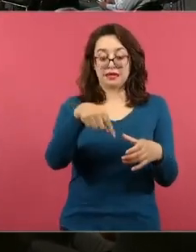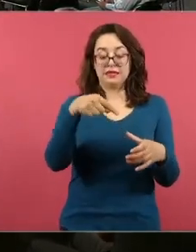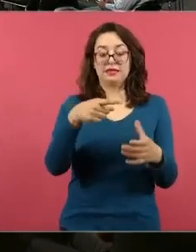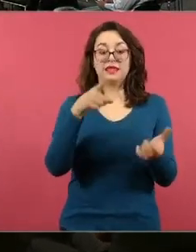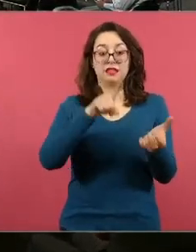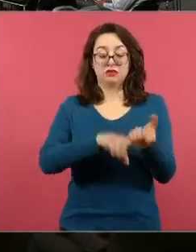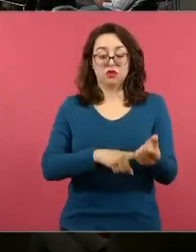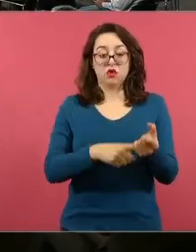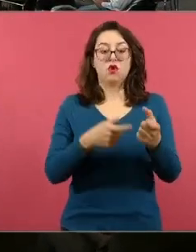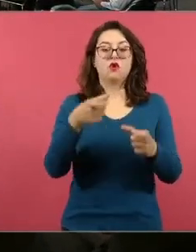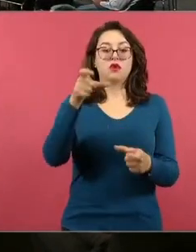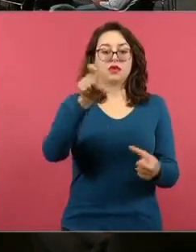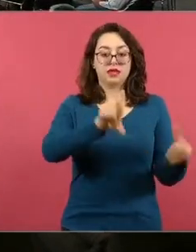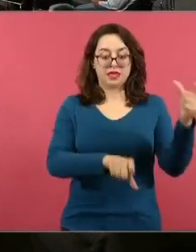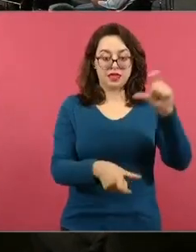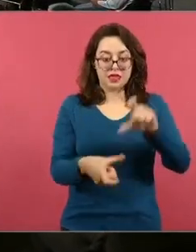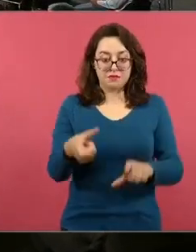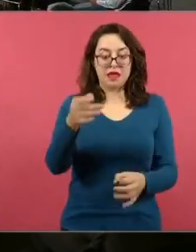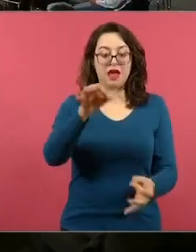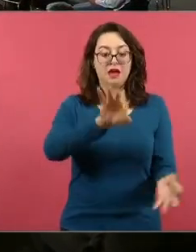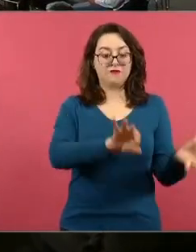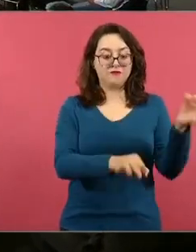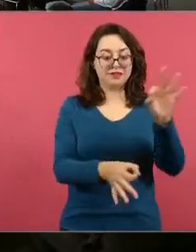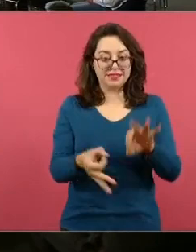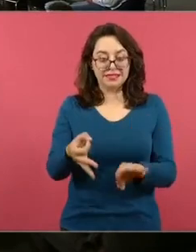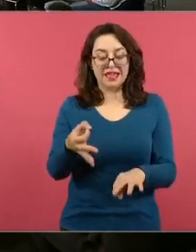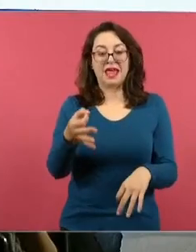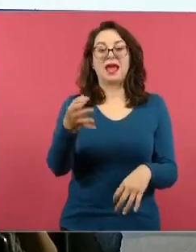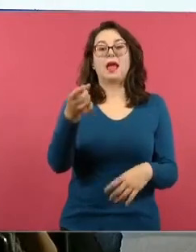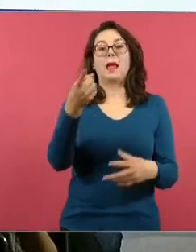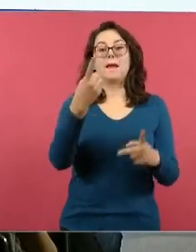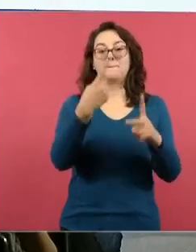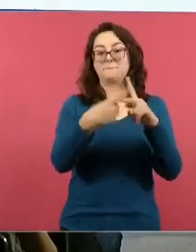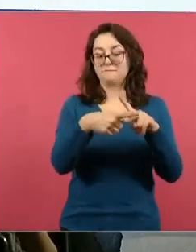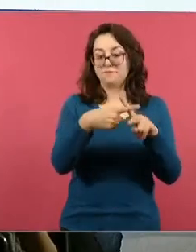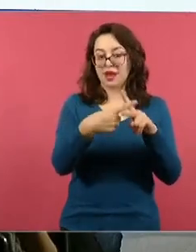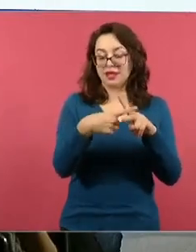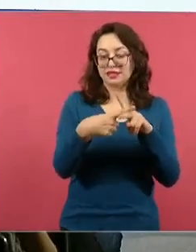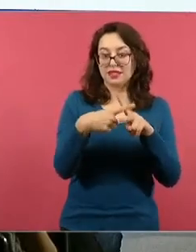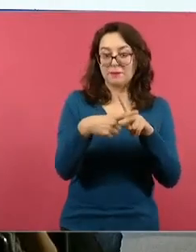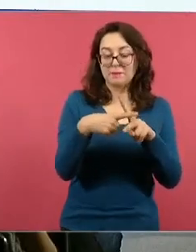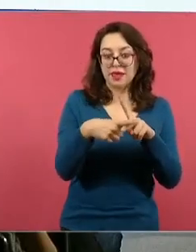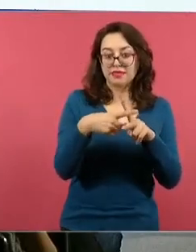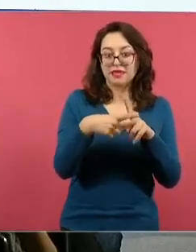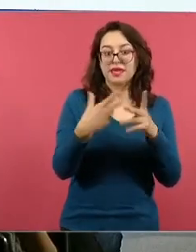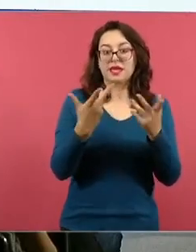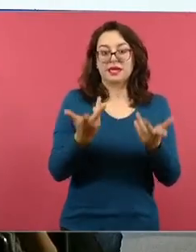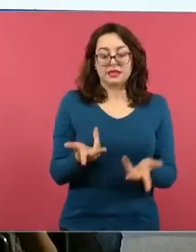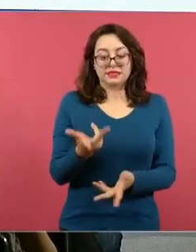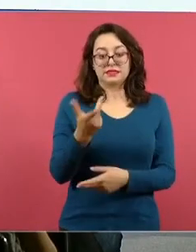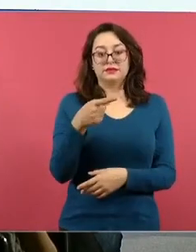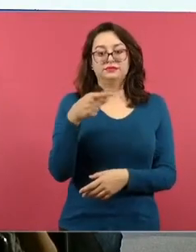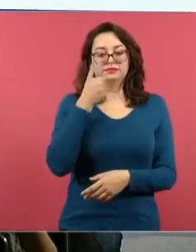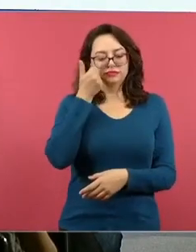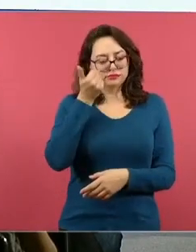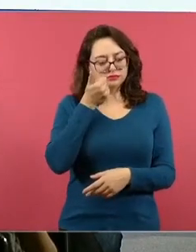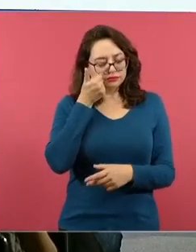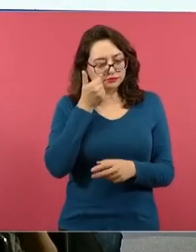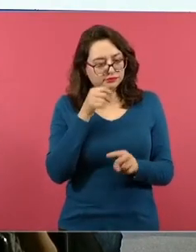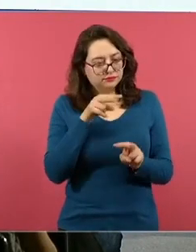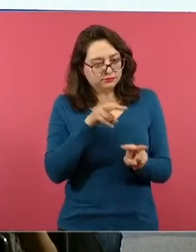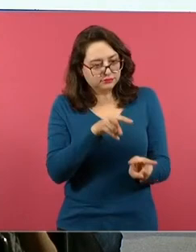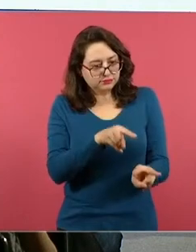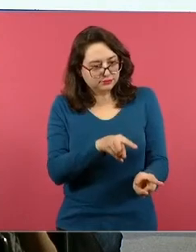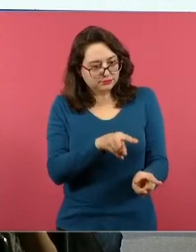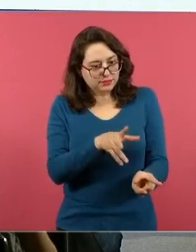tenemos matemáticas, tenemos física y el alumno aprende mediante la observación de fenómenos